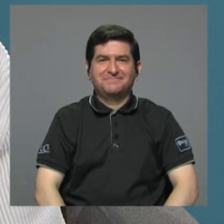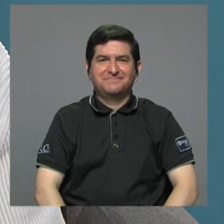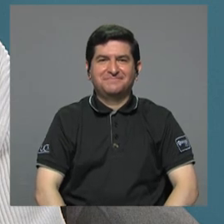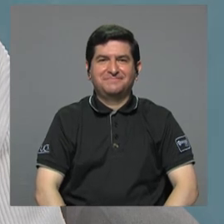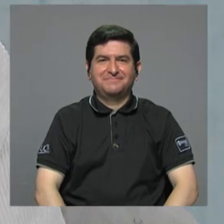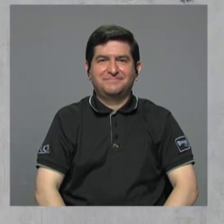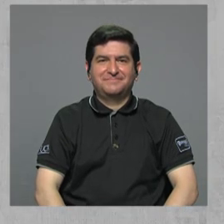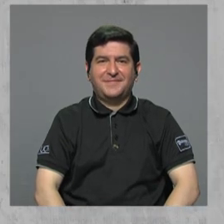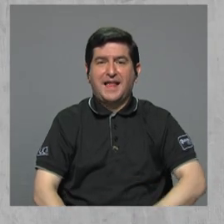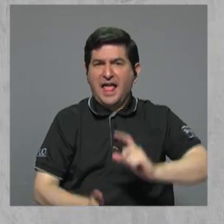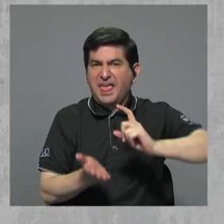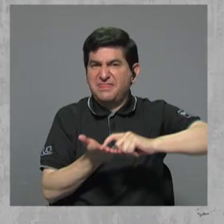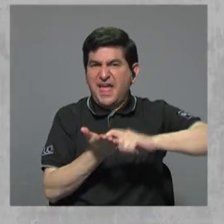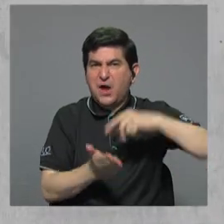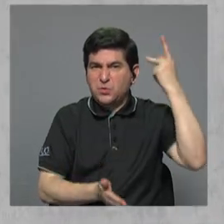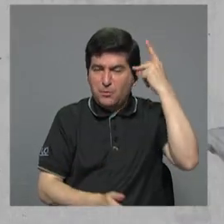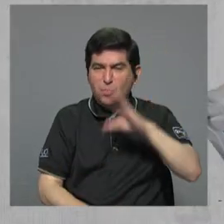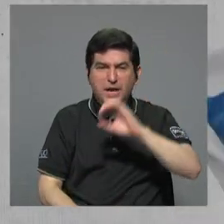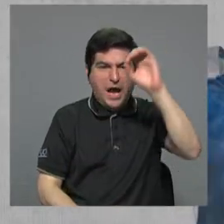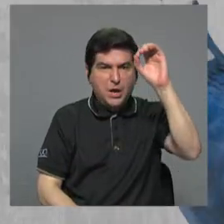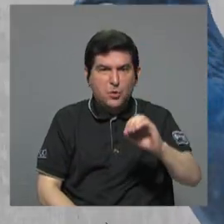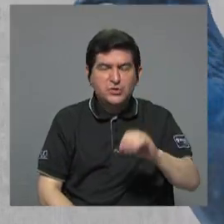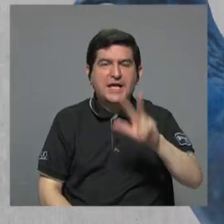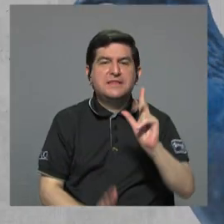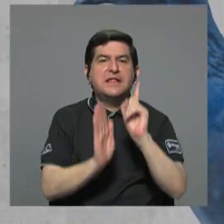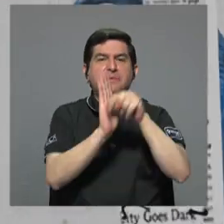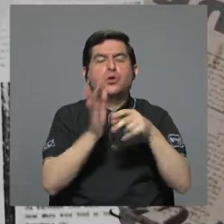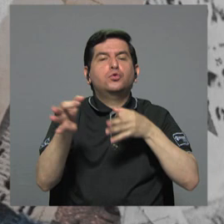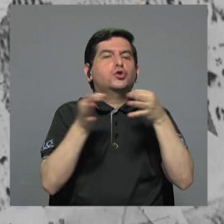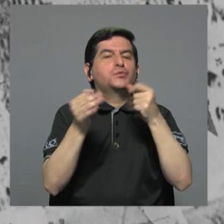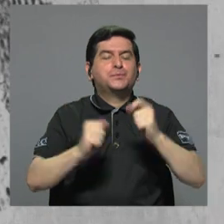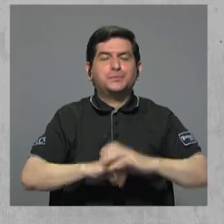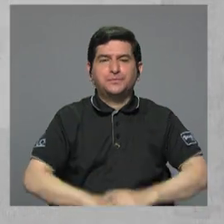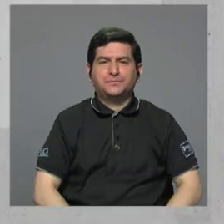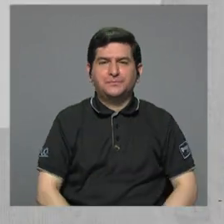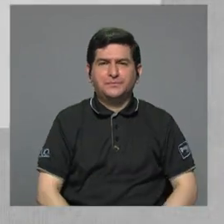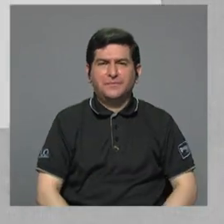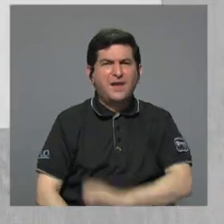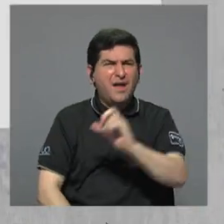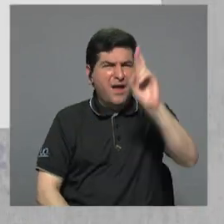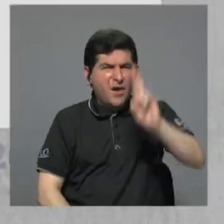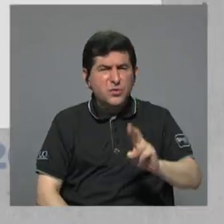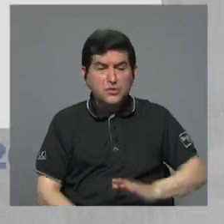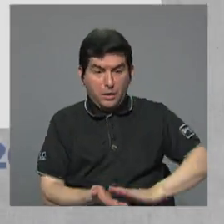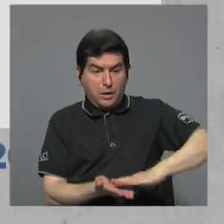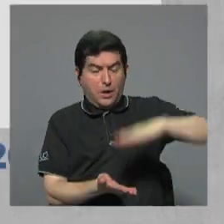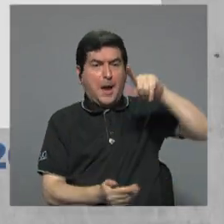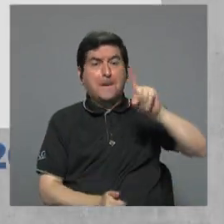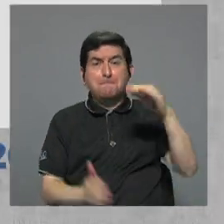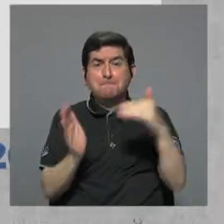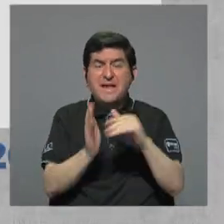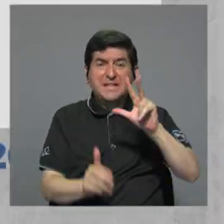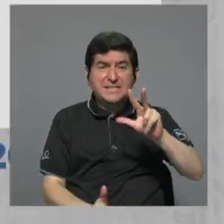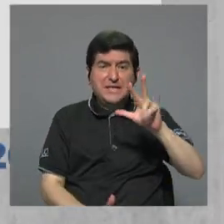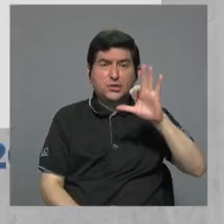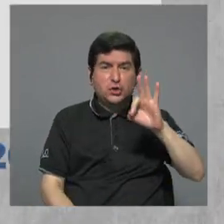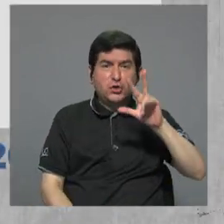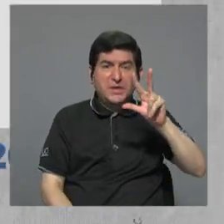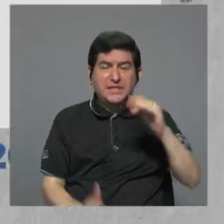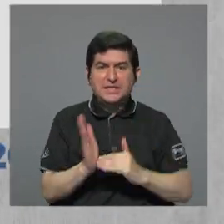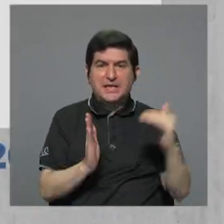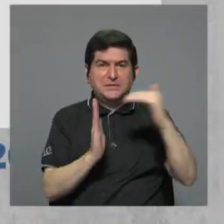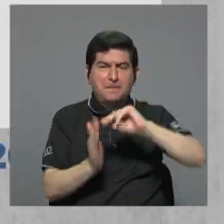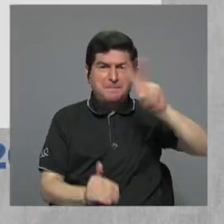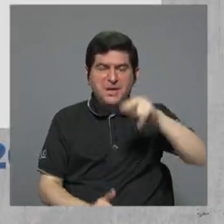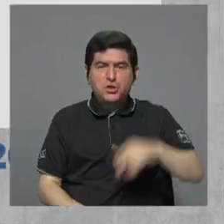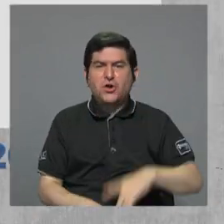Deuda pública y sus intereses en tres minutos. ¿Por qué Costa Rica acumula 1.393 millones de